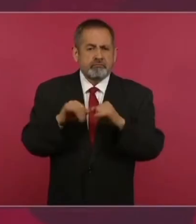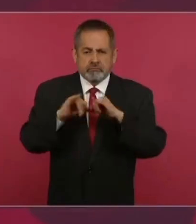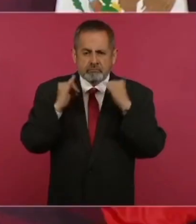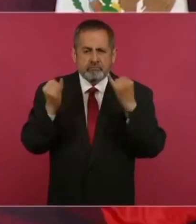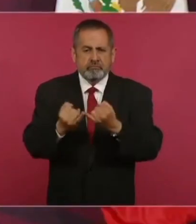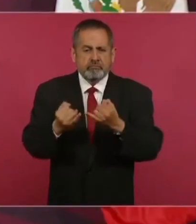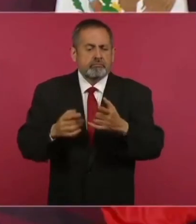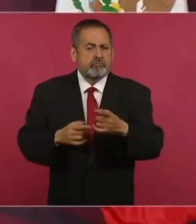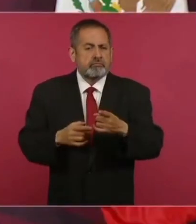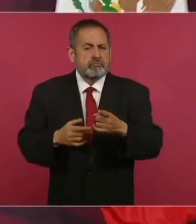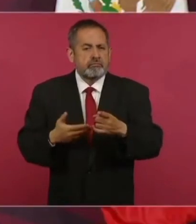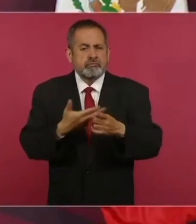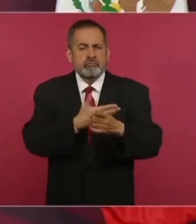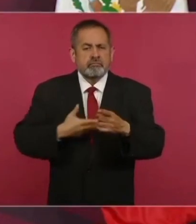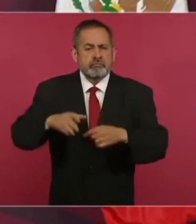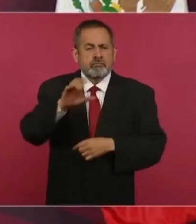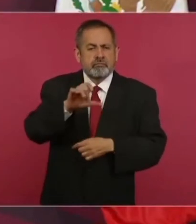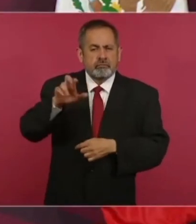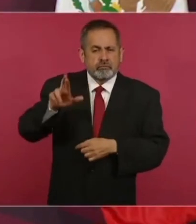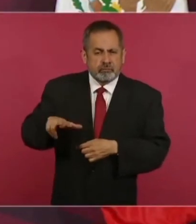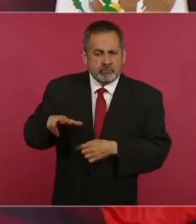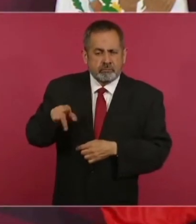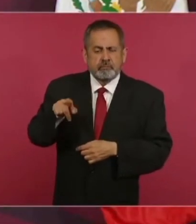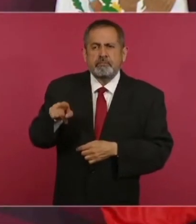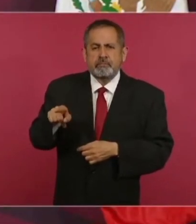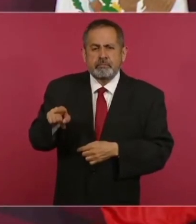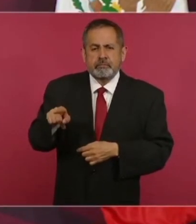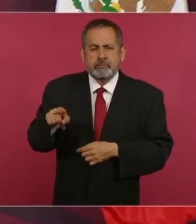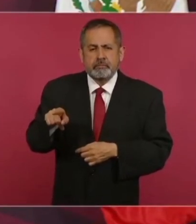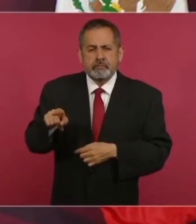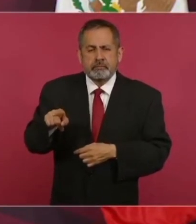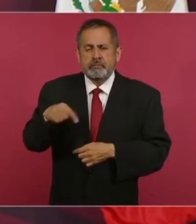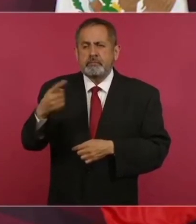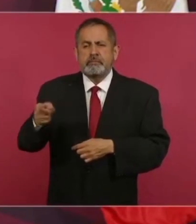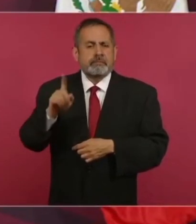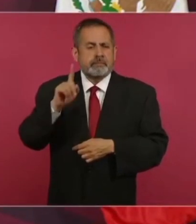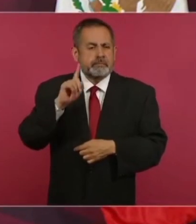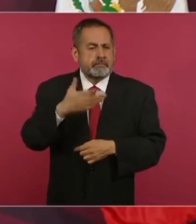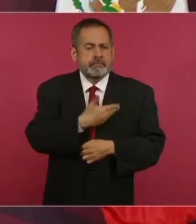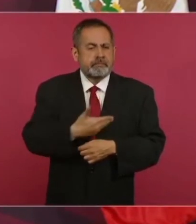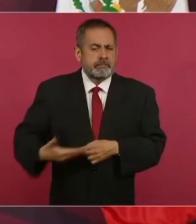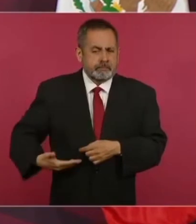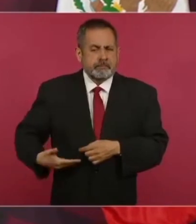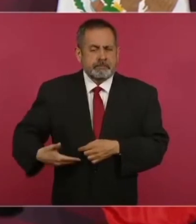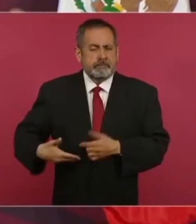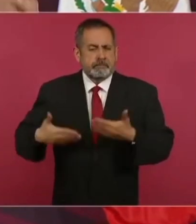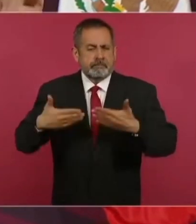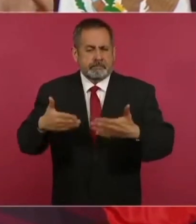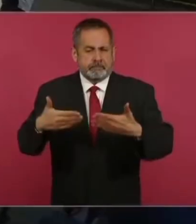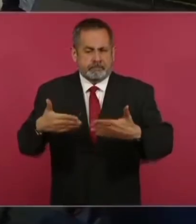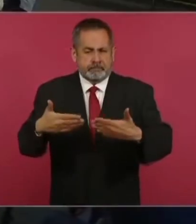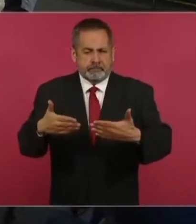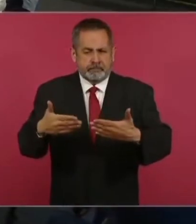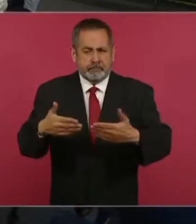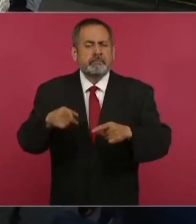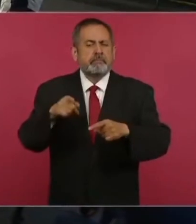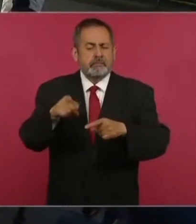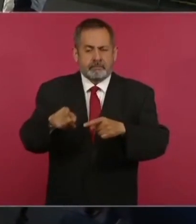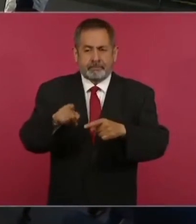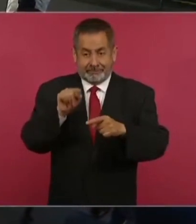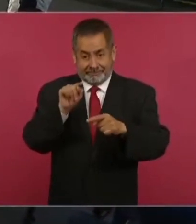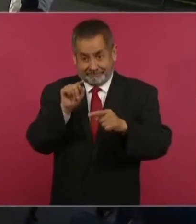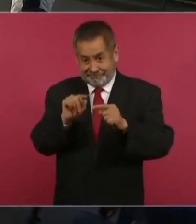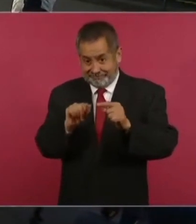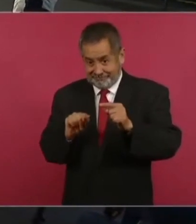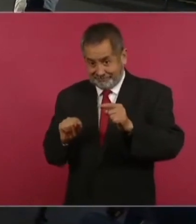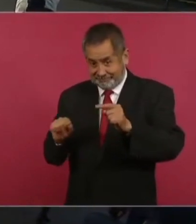al presidente de Costa Rica y al presidente de Panamá. Porque son los países